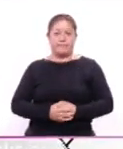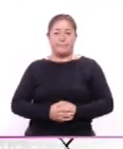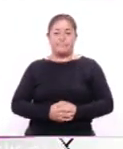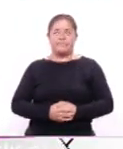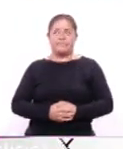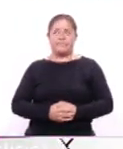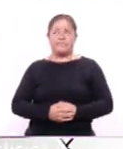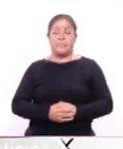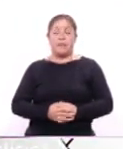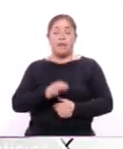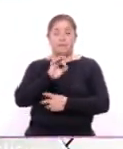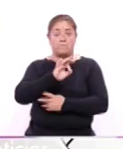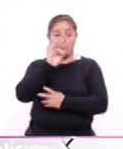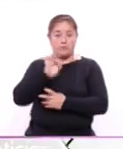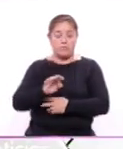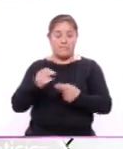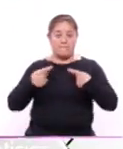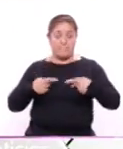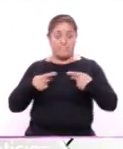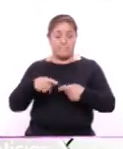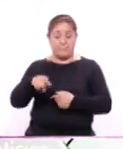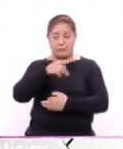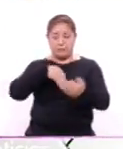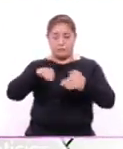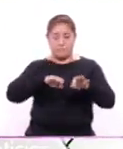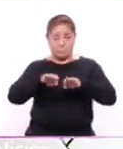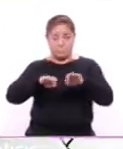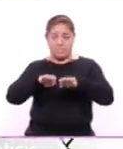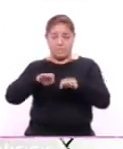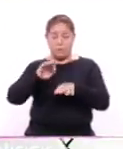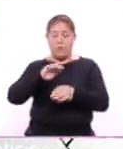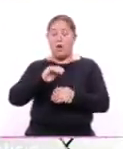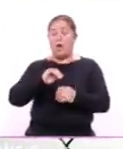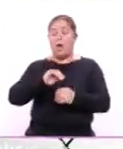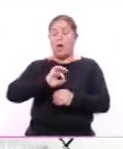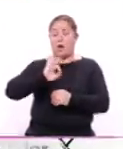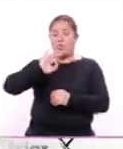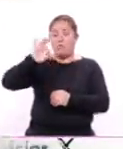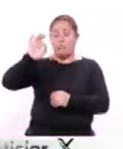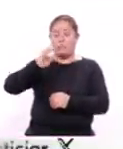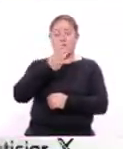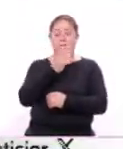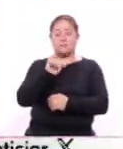Incrementa el porcentaje de personas económicamente activas en el Estado en 3.1%.